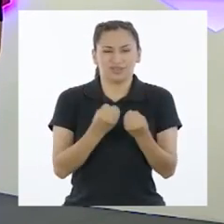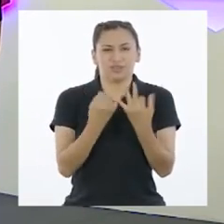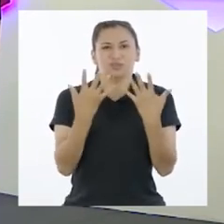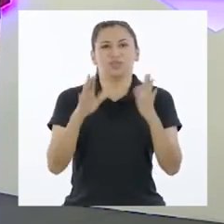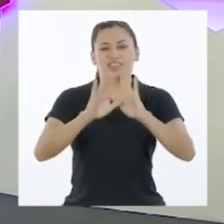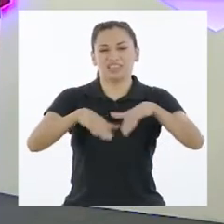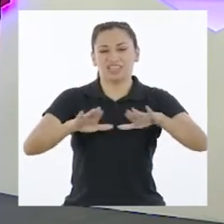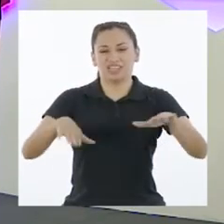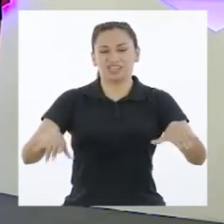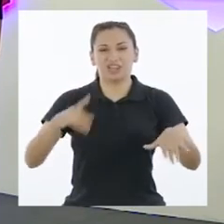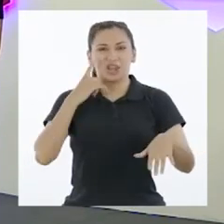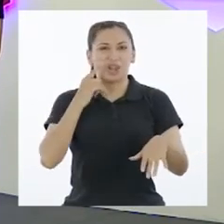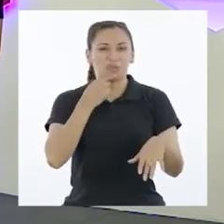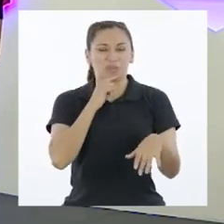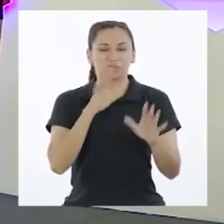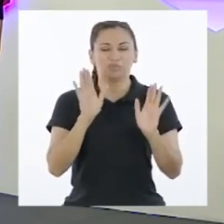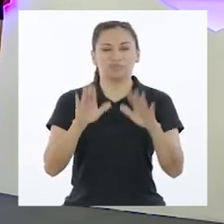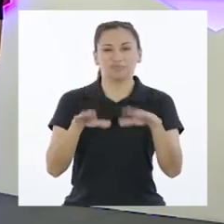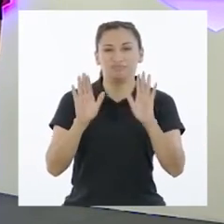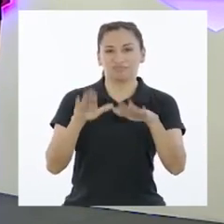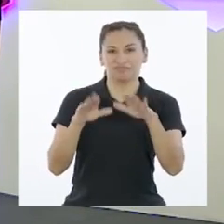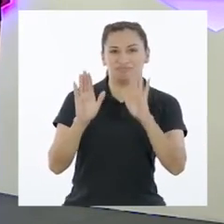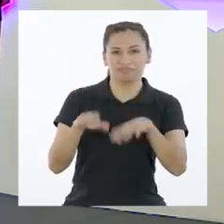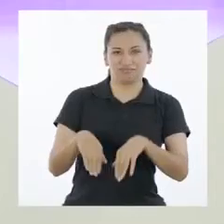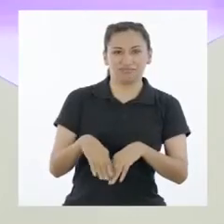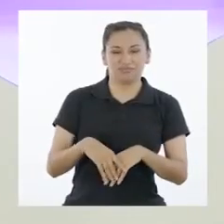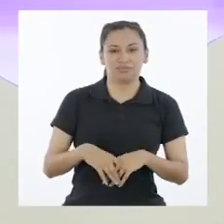unos cuantos niñitos y niñitas?